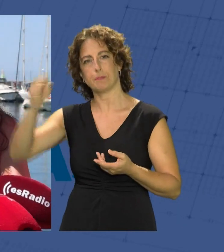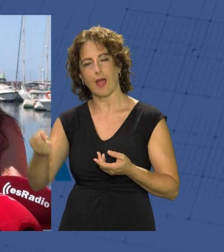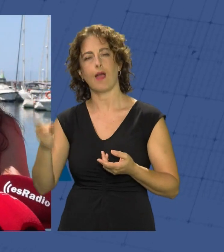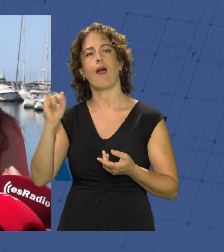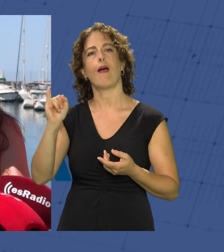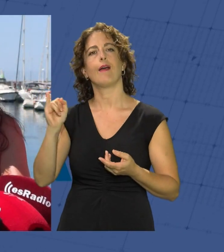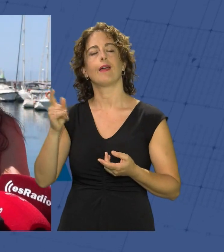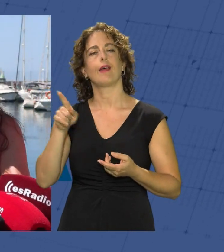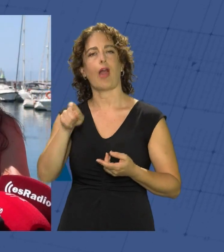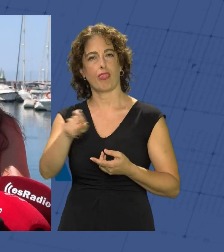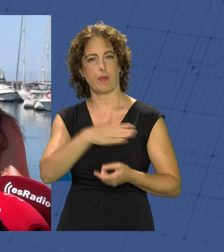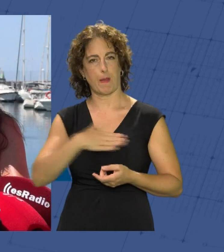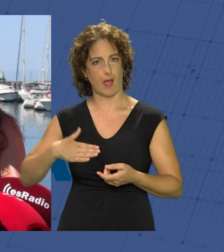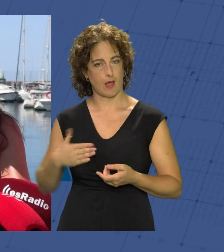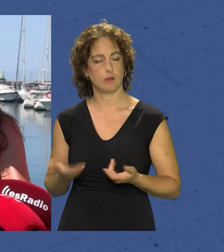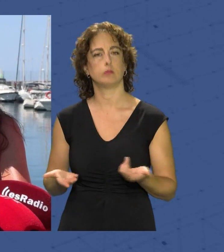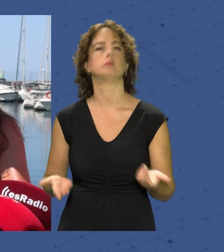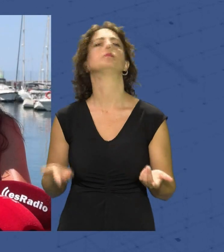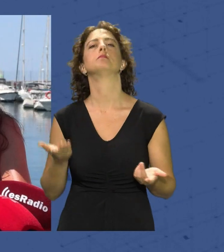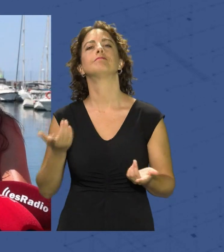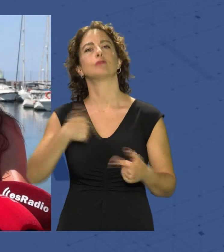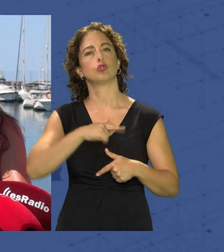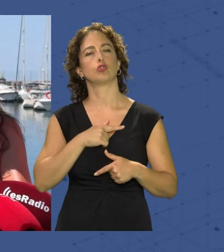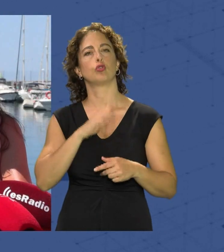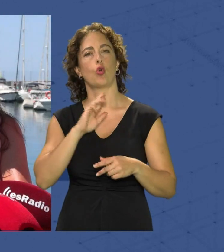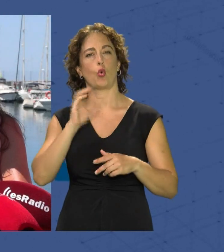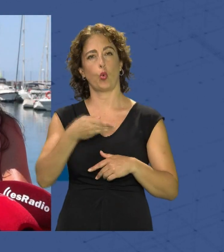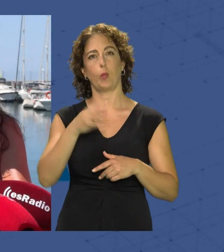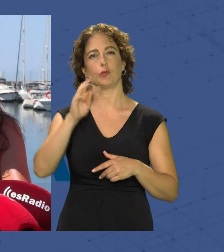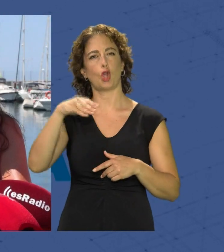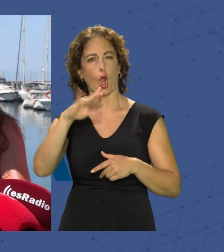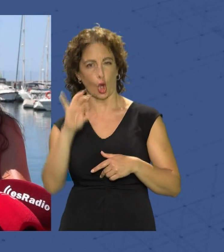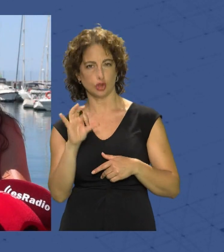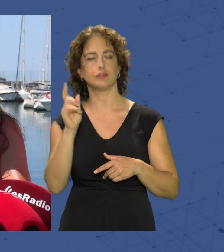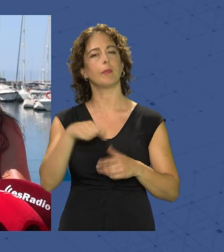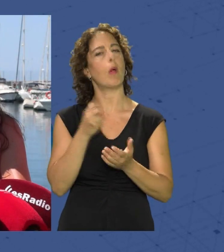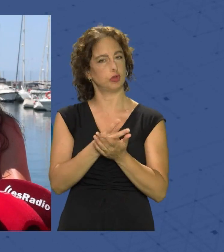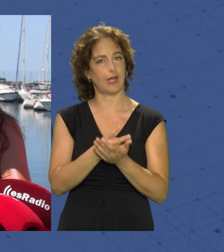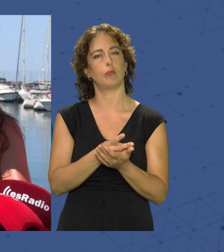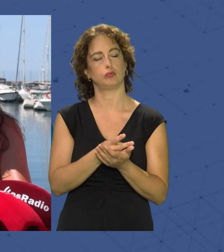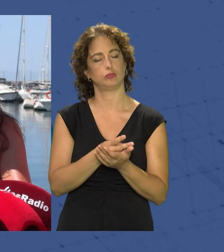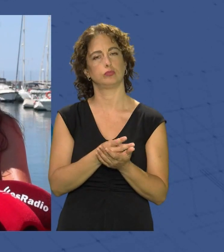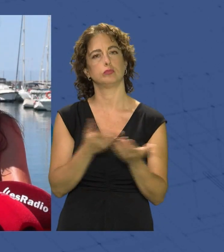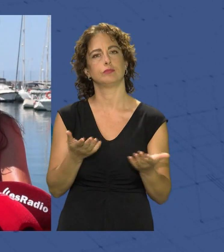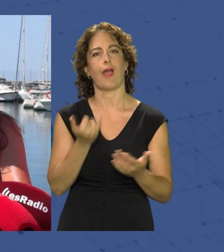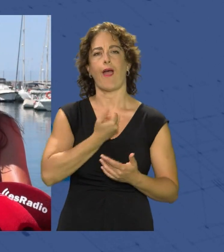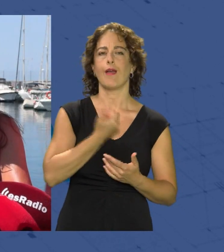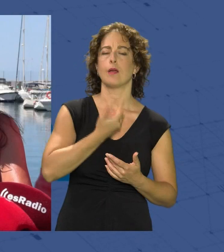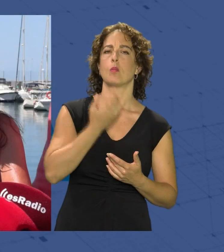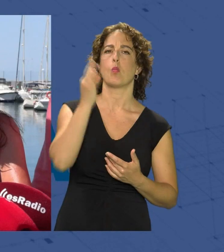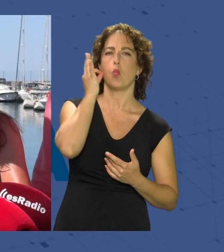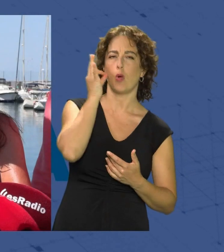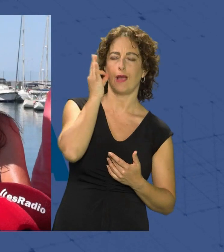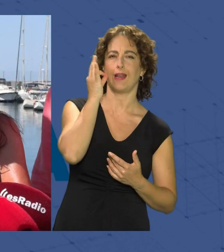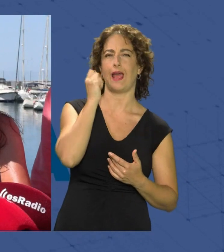un cáncer de mama que es con lo que nosotros el club de troncos hemos apostado también mucho en la ciudad tenemos mujeres ACS que